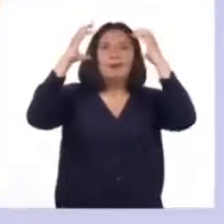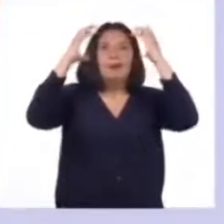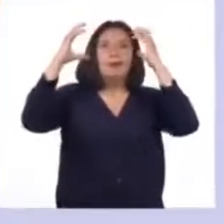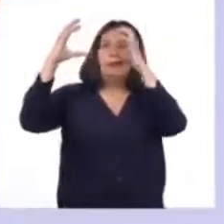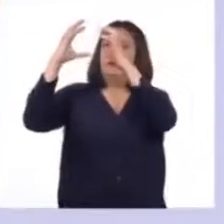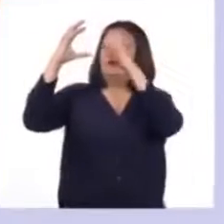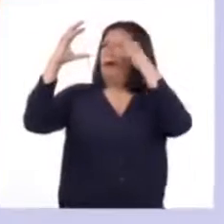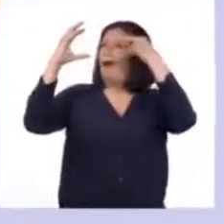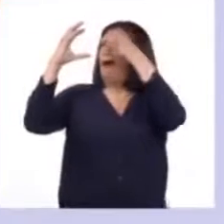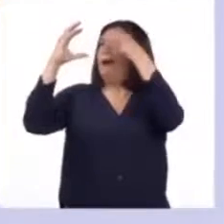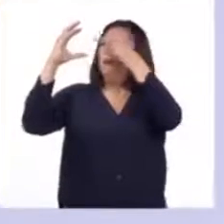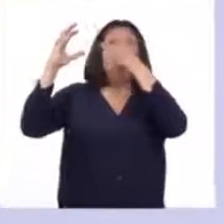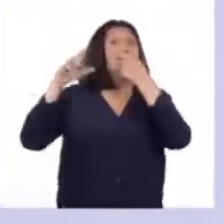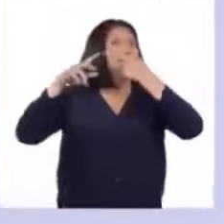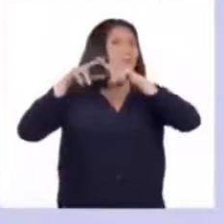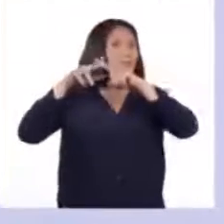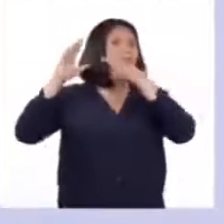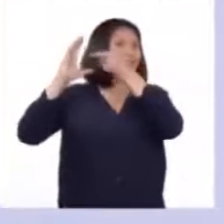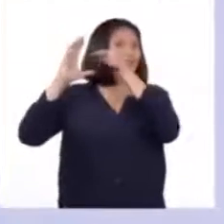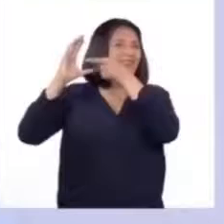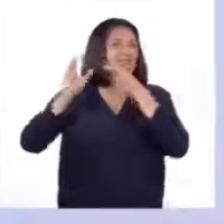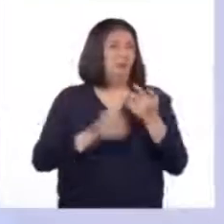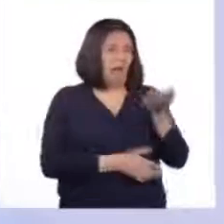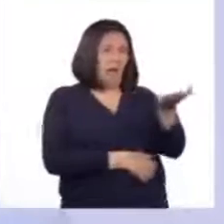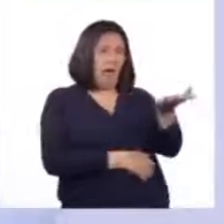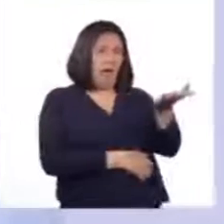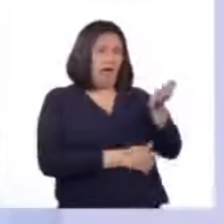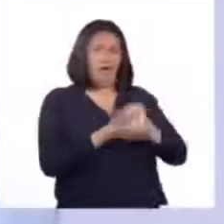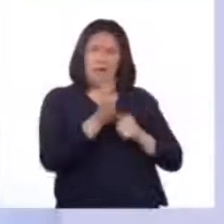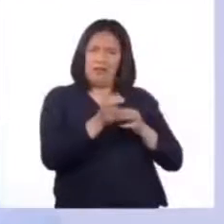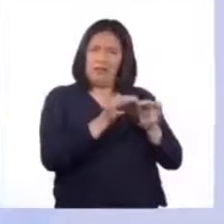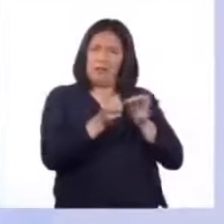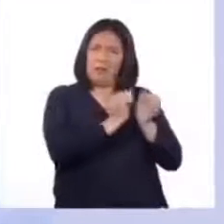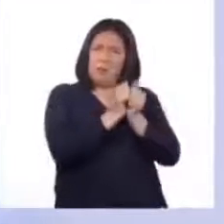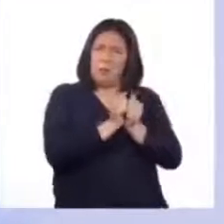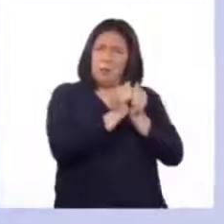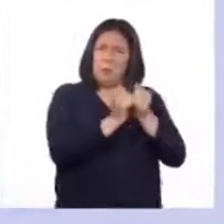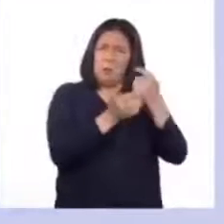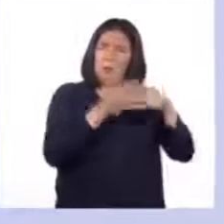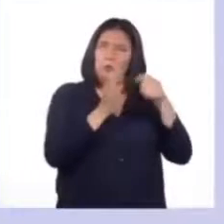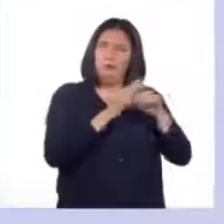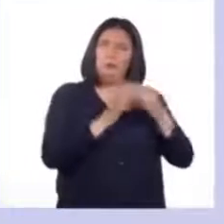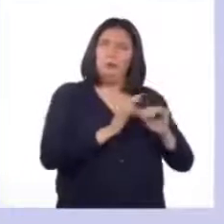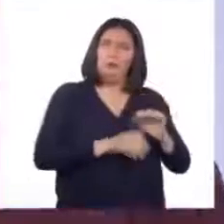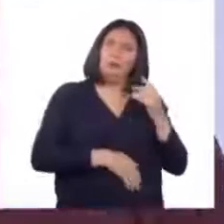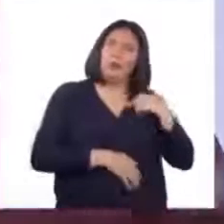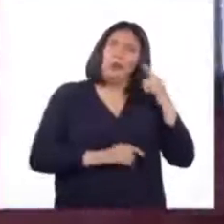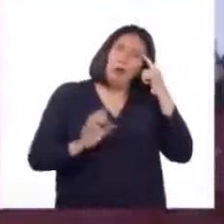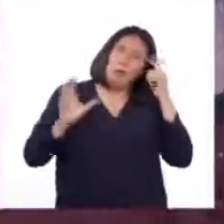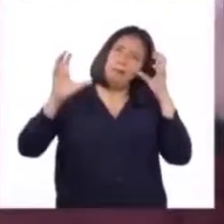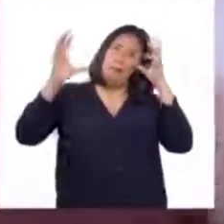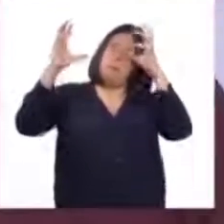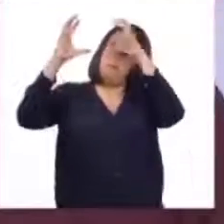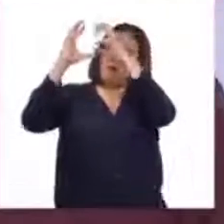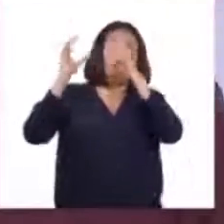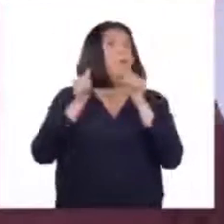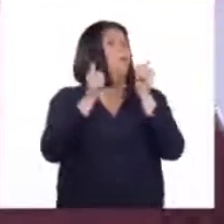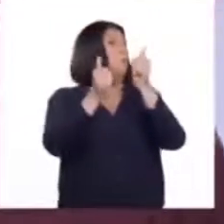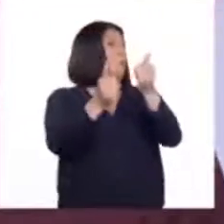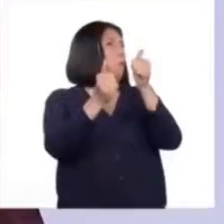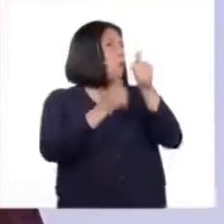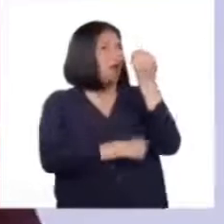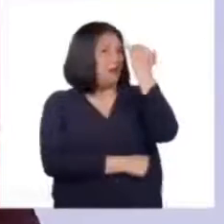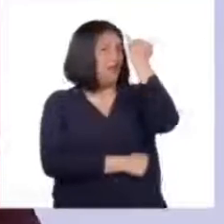encuentra el disparador de la pubertad. ¿Qué le parece si hacemos juntos un viaje hasta el cerebro humano? Excelente idea,